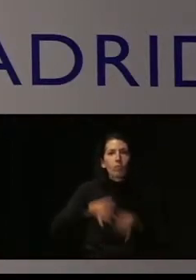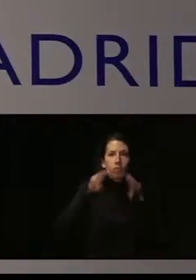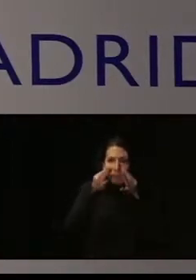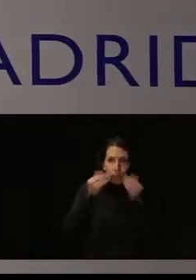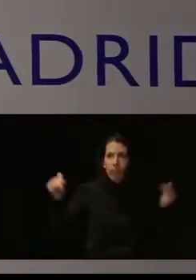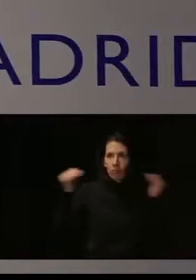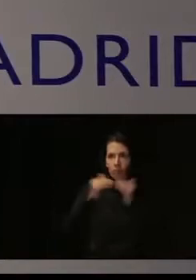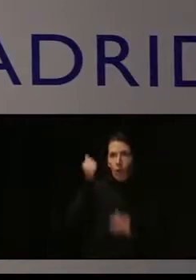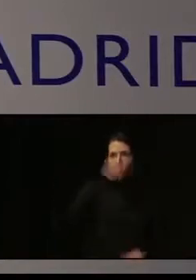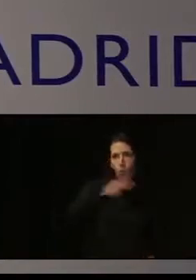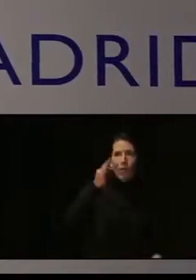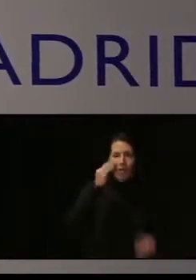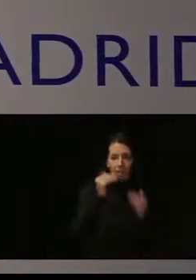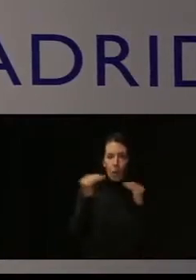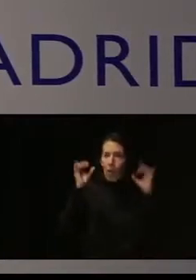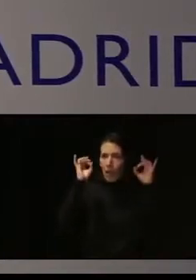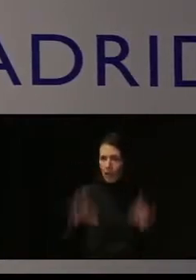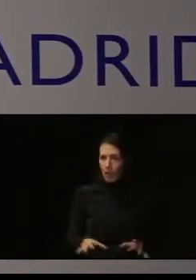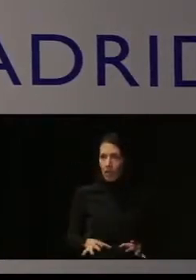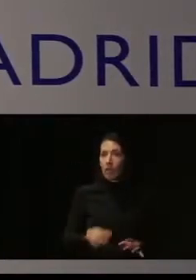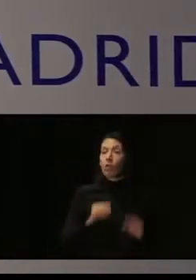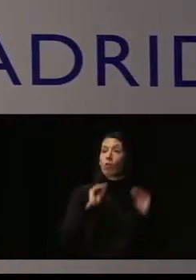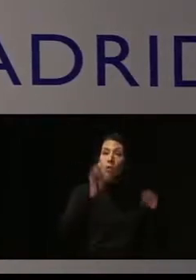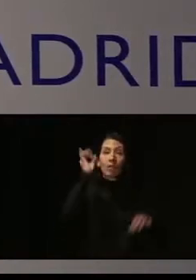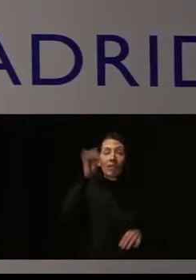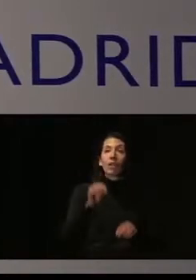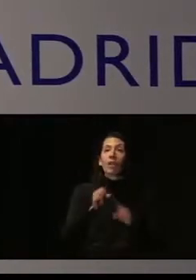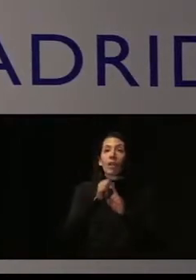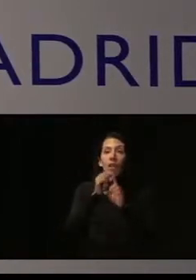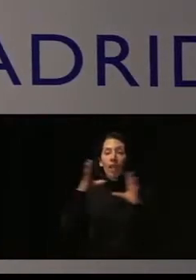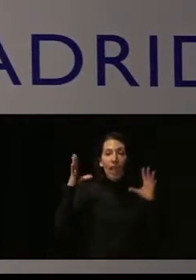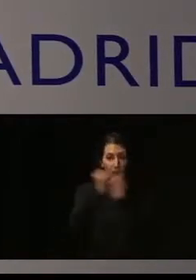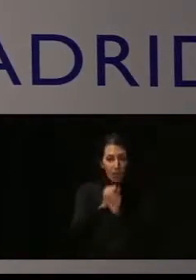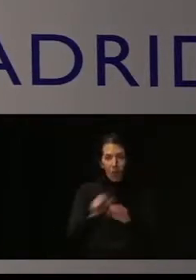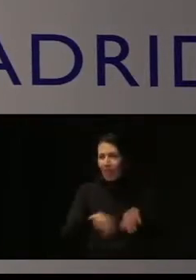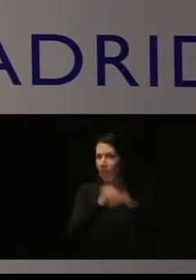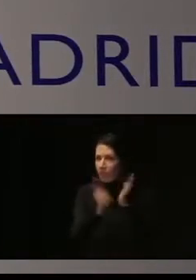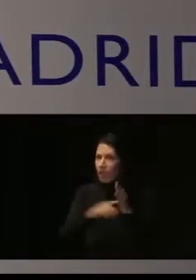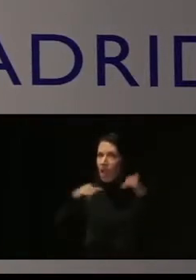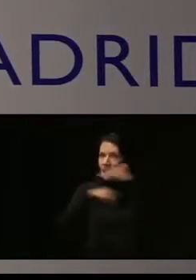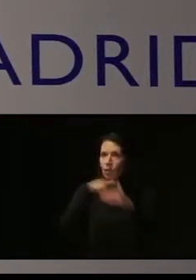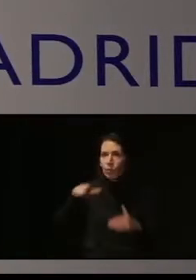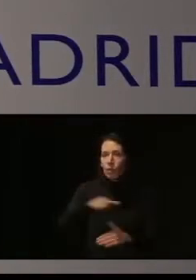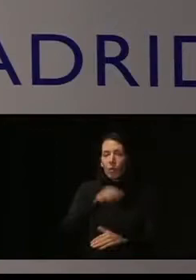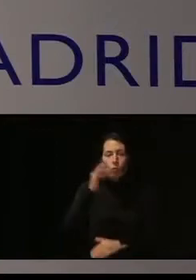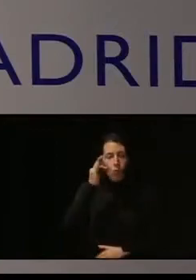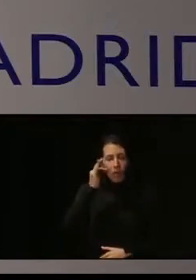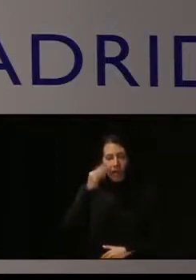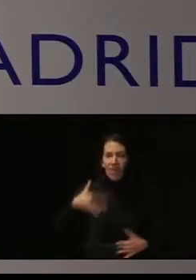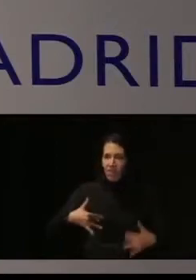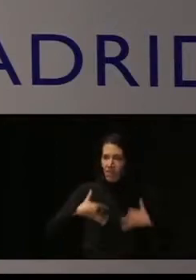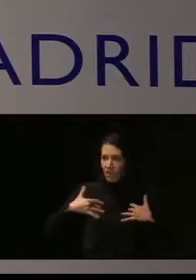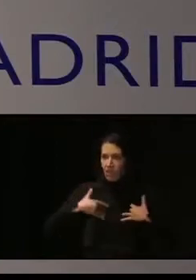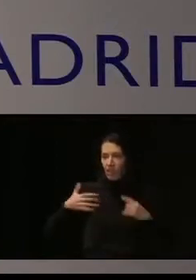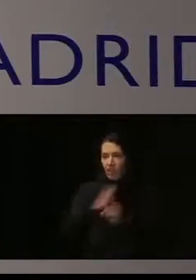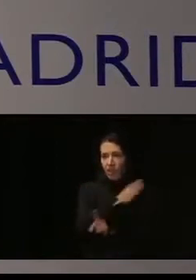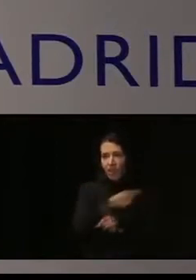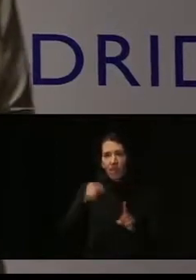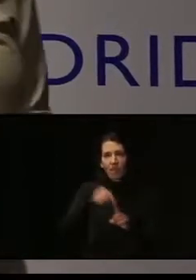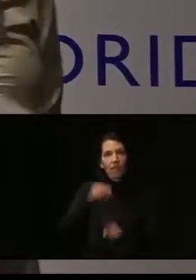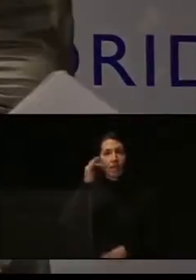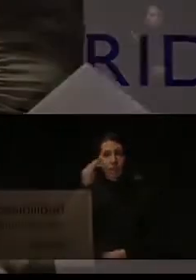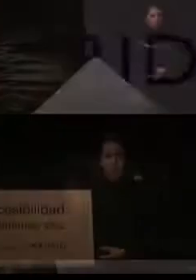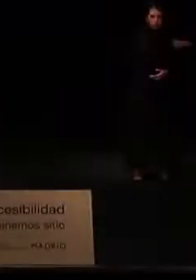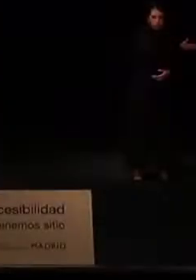entre mujeres y hombres. Su ponencia es el enfoque integral de la atención a las mujeres víctimas de violencia de género. Doña Ana Fernández